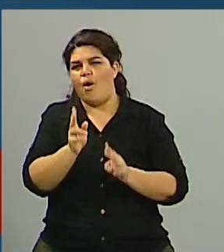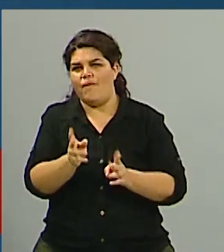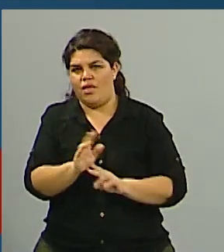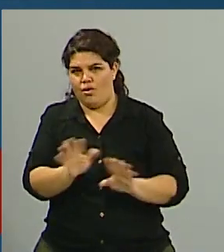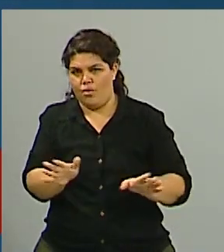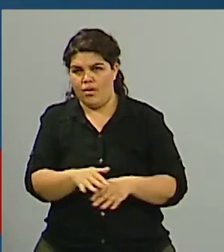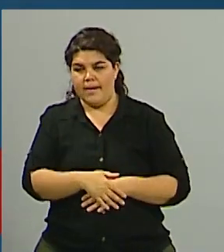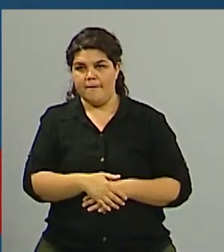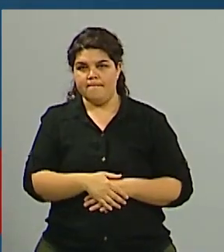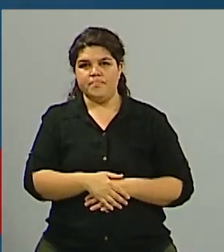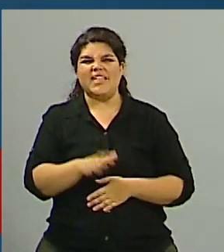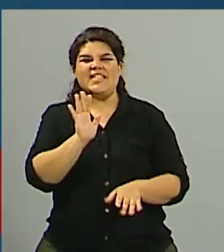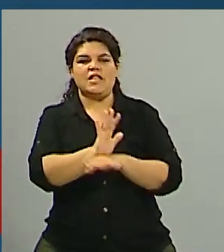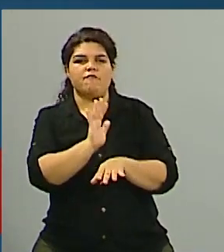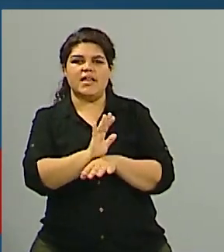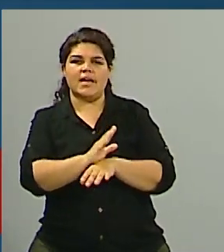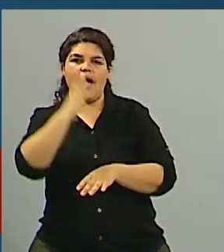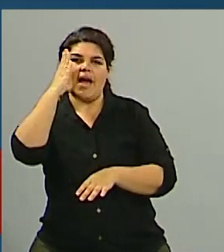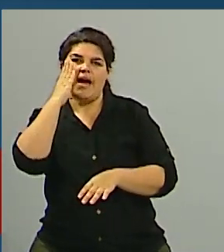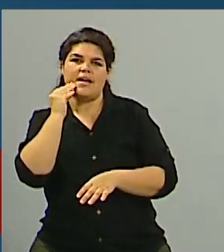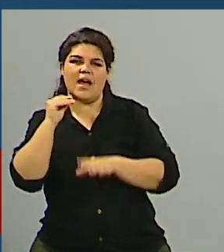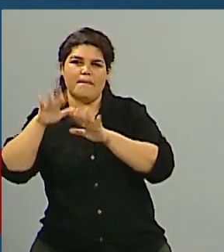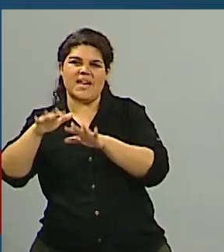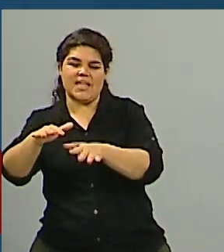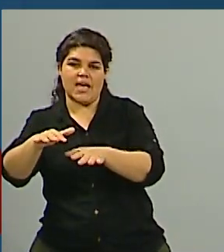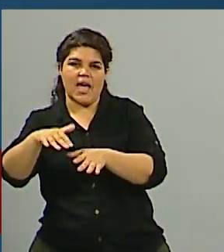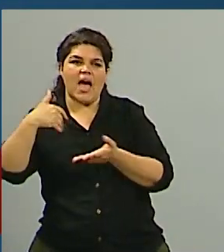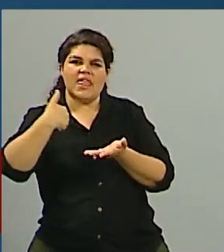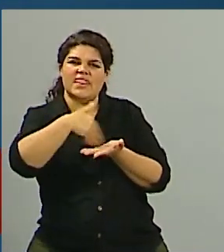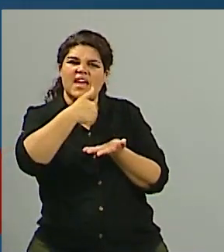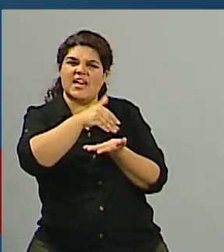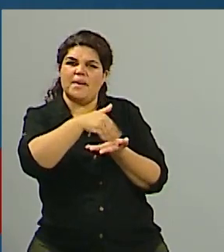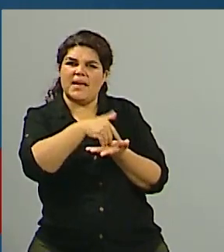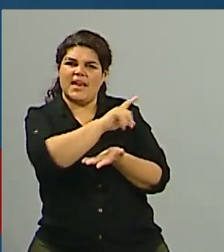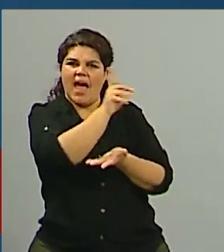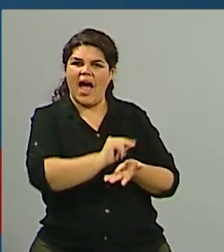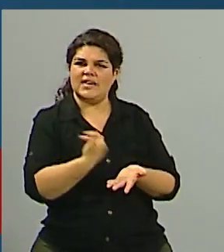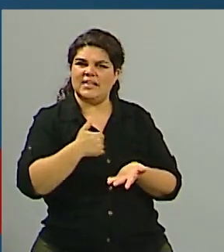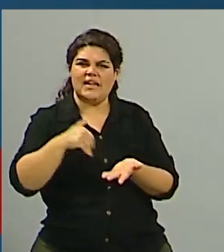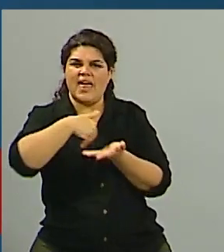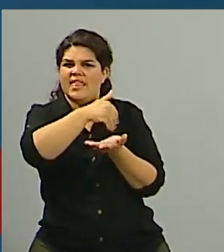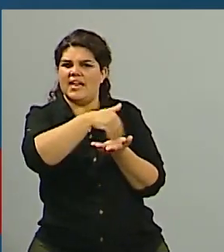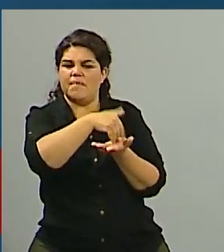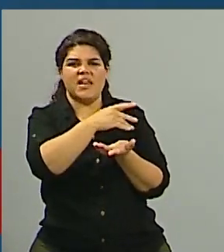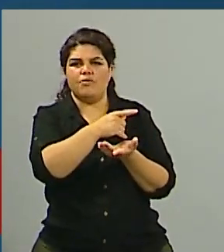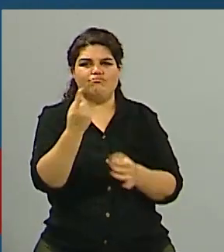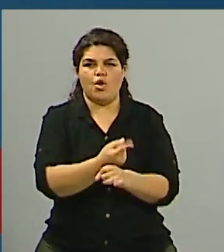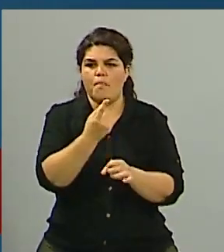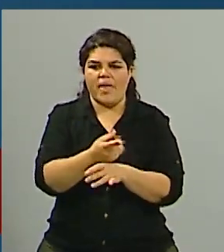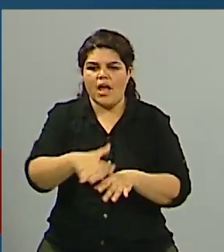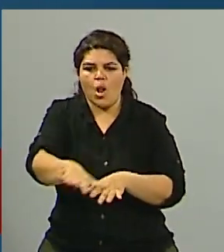la Argentina. Los isleños, por el carácter británico que el gobierno británico busca